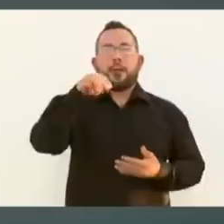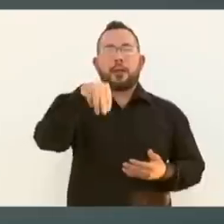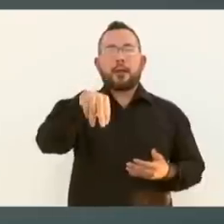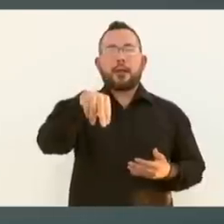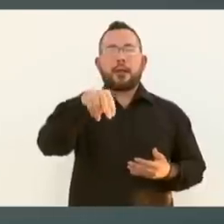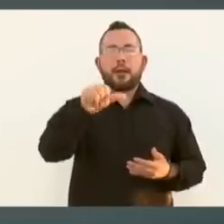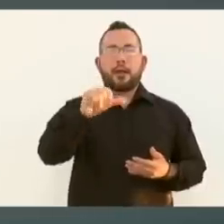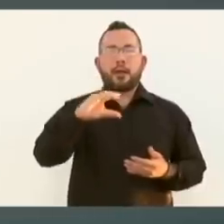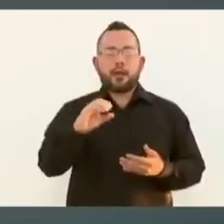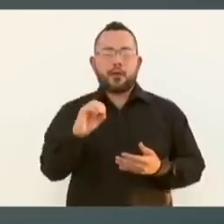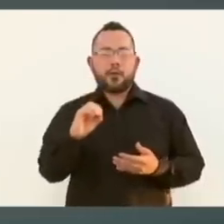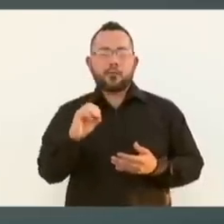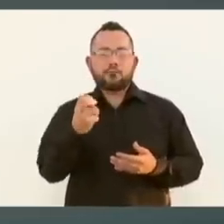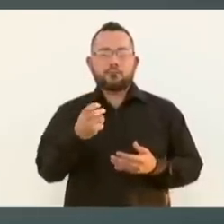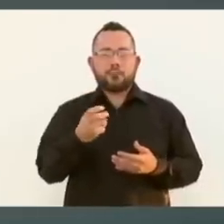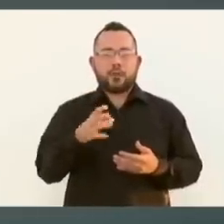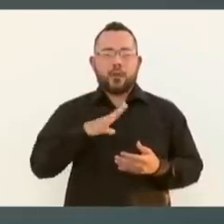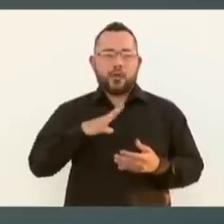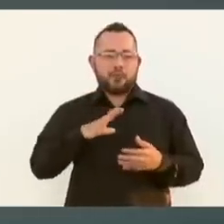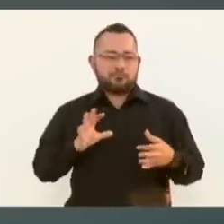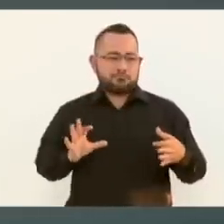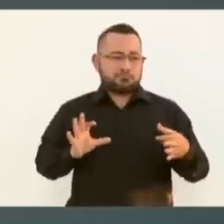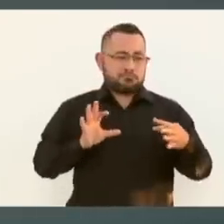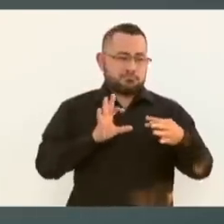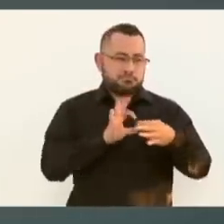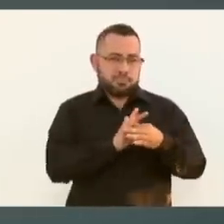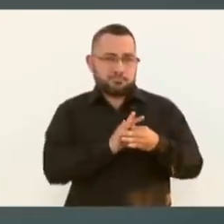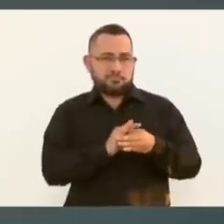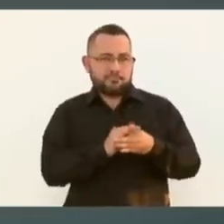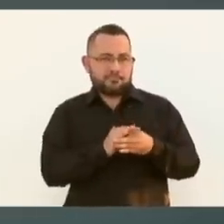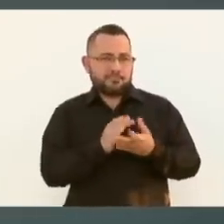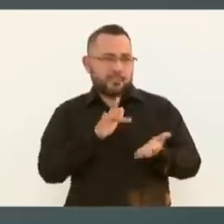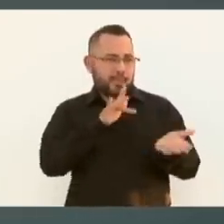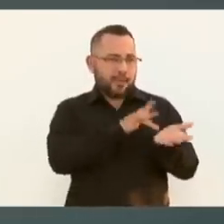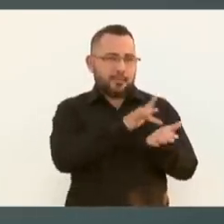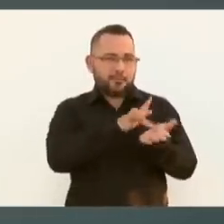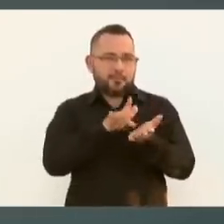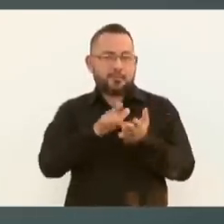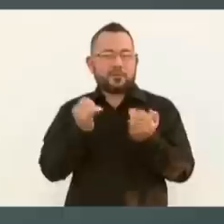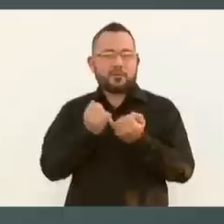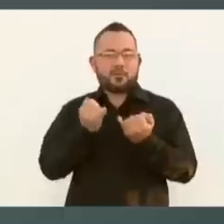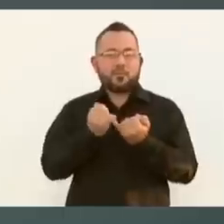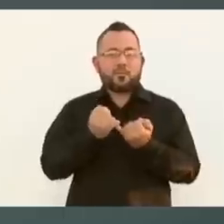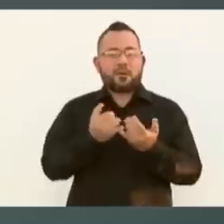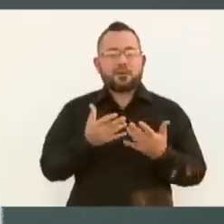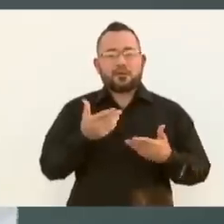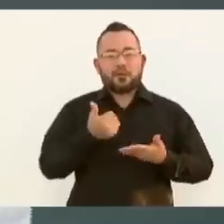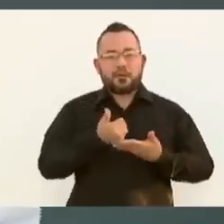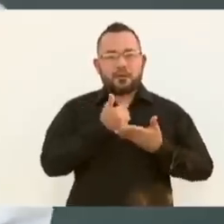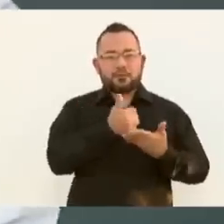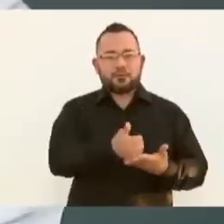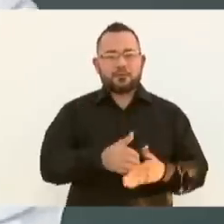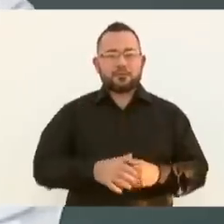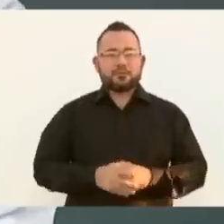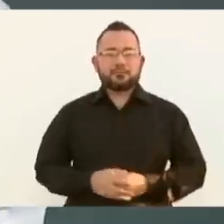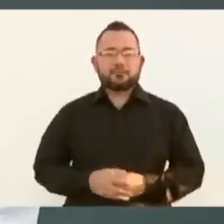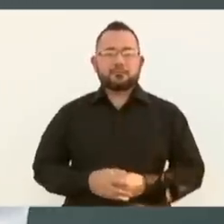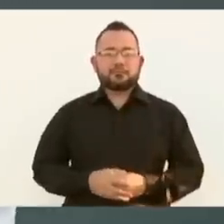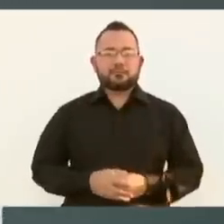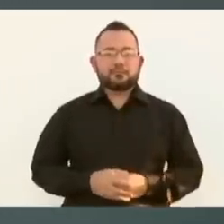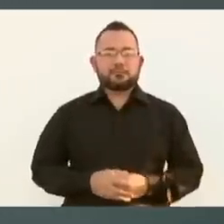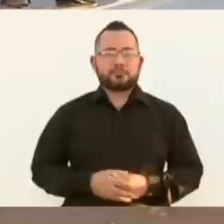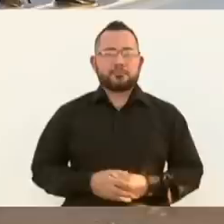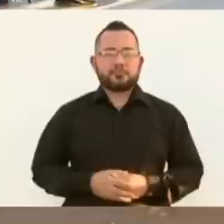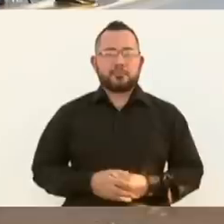a haber intervenciones urbanas. Me comentaba el presidente municipal que ya vinieron los